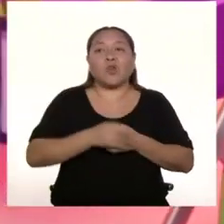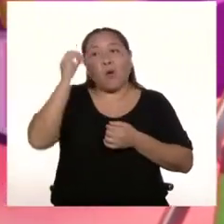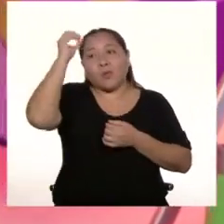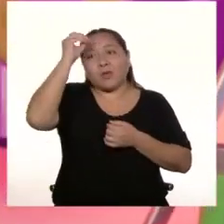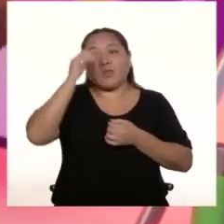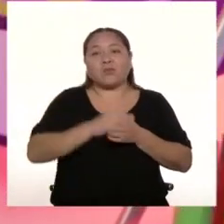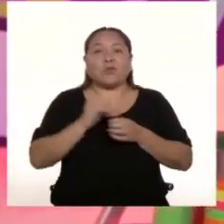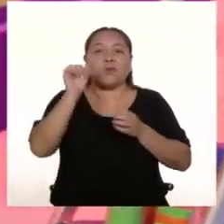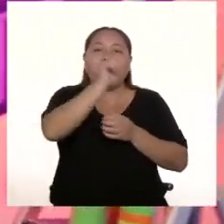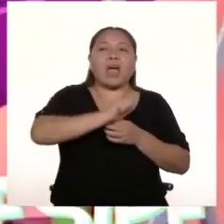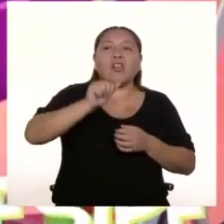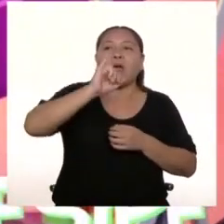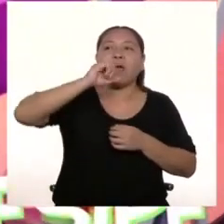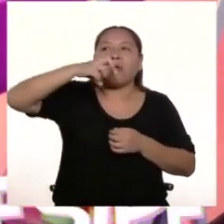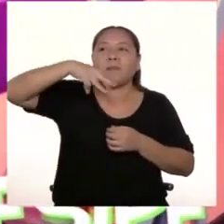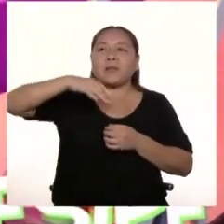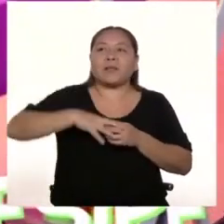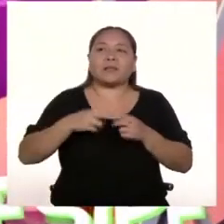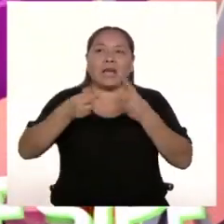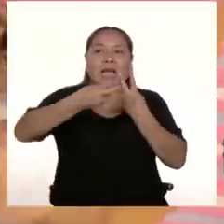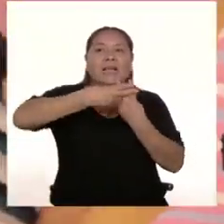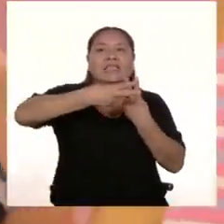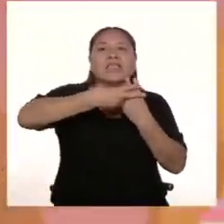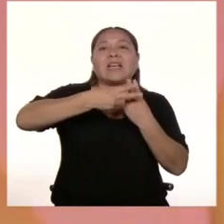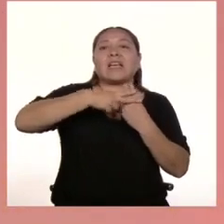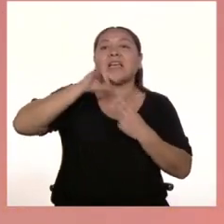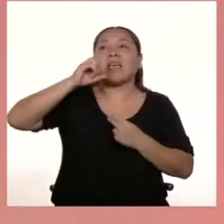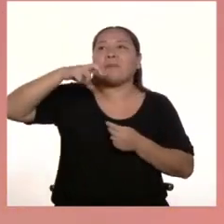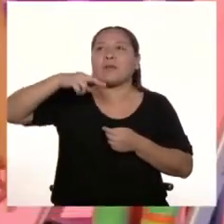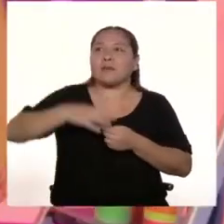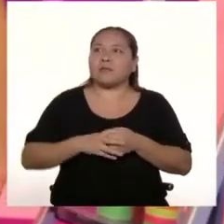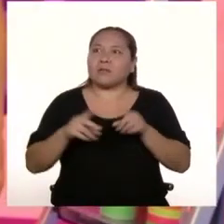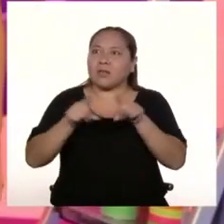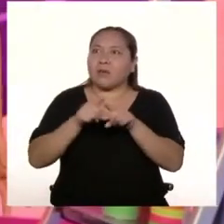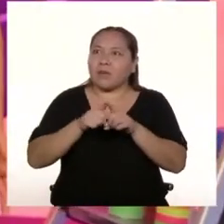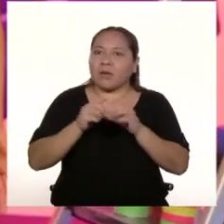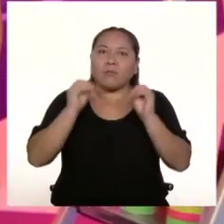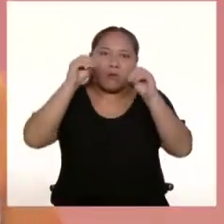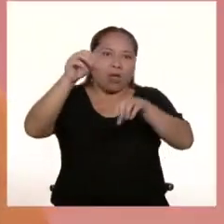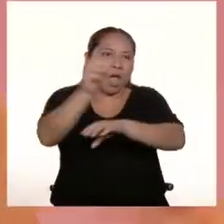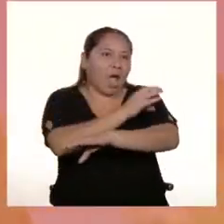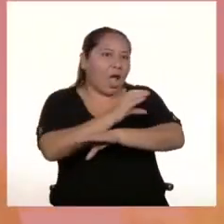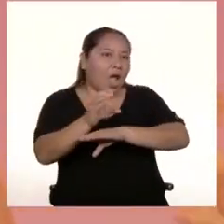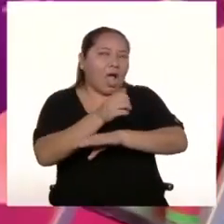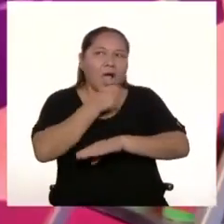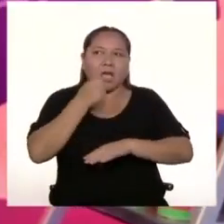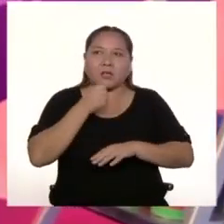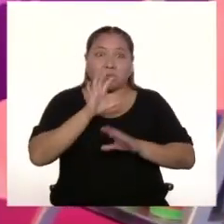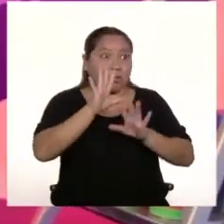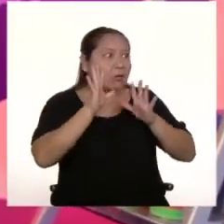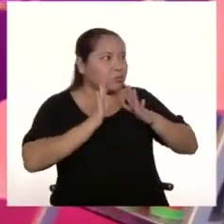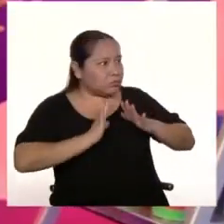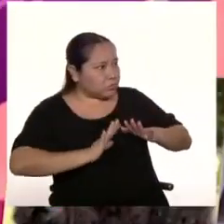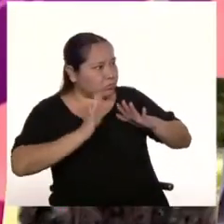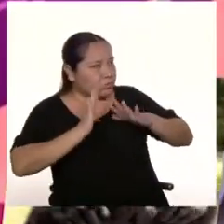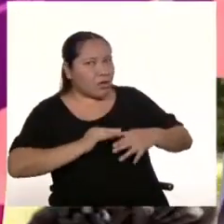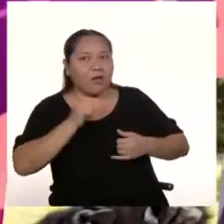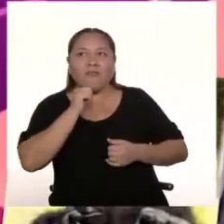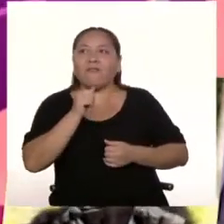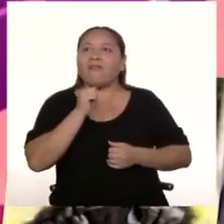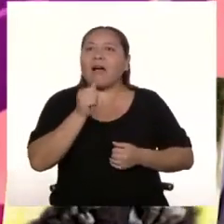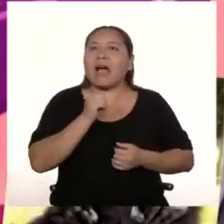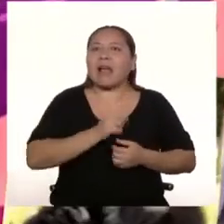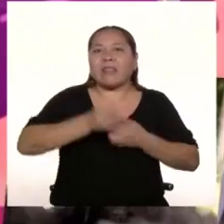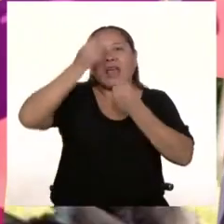imperdiblesip. También usen el hashtag imperdiblesip. Oye, pero también tenemos que hacer la canción. De todas maneras, Carol, pero no te emociones que todavía falta la